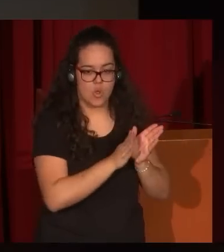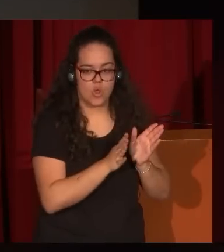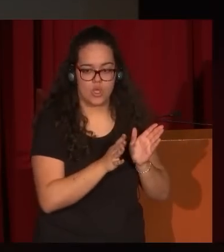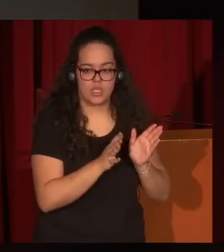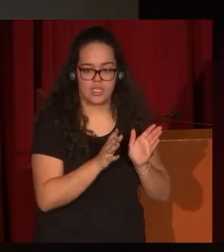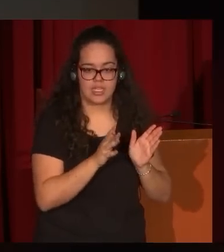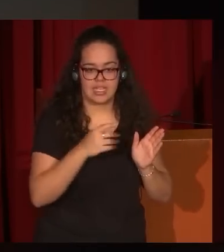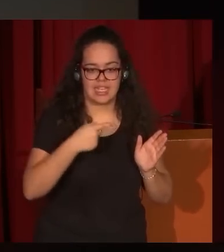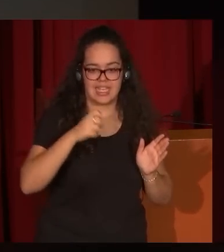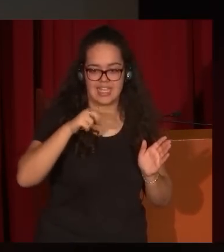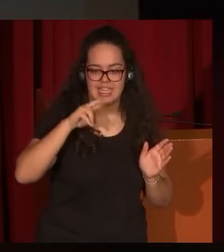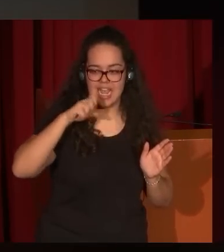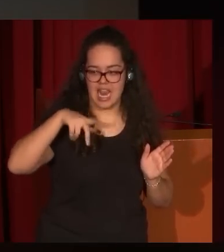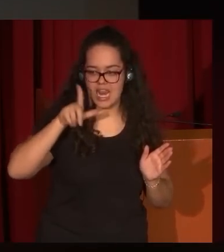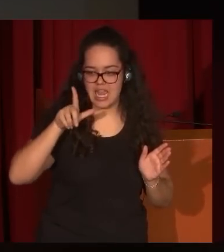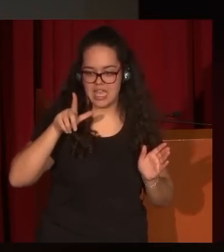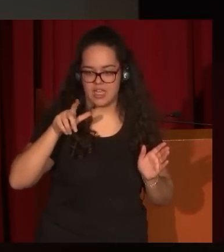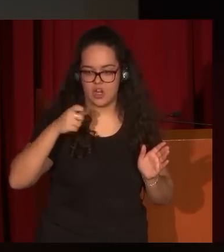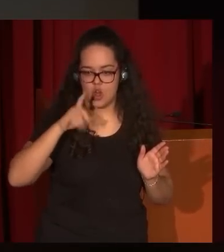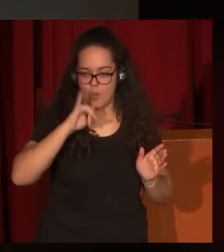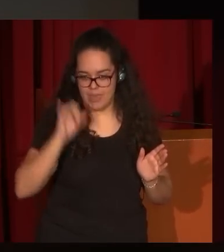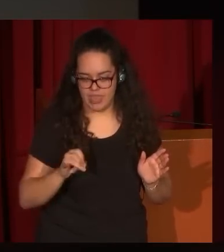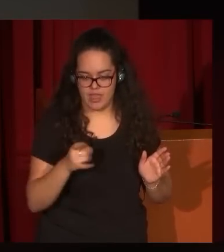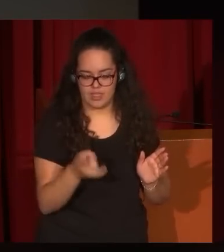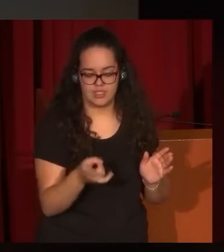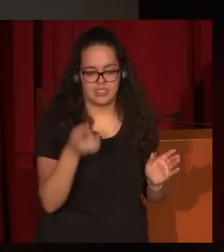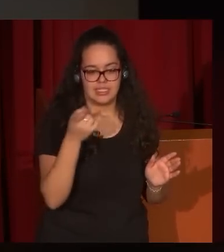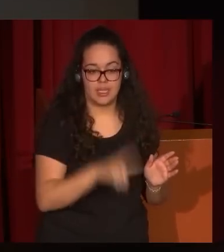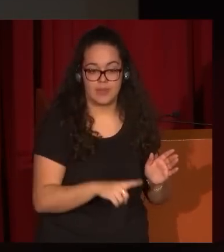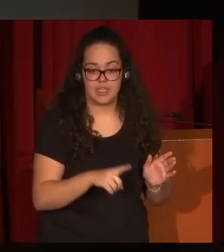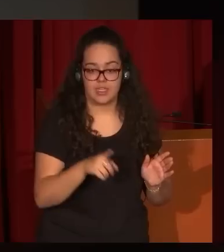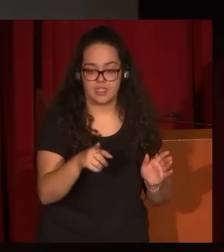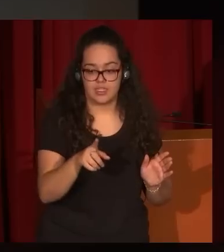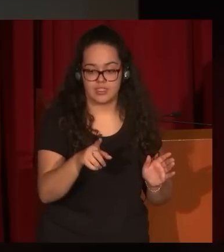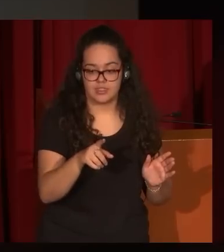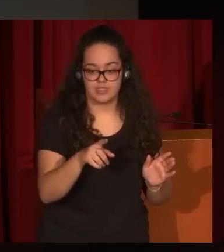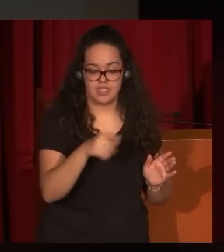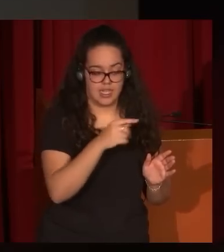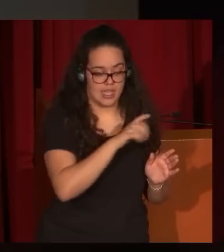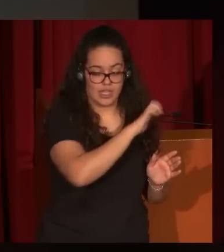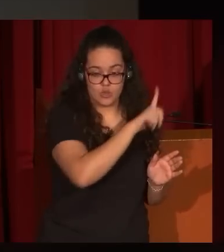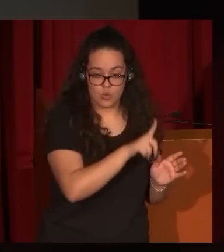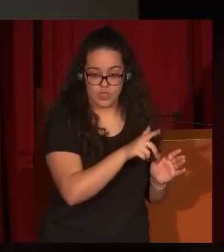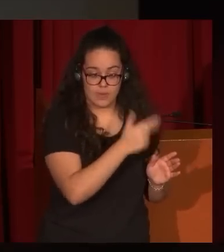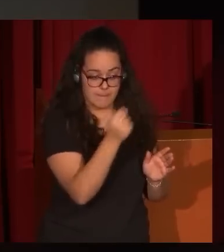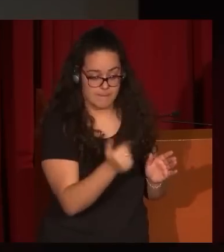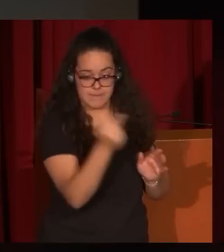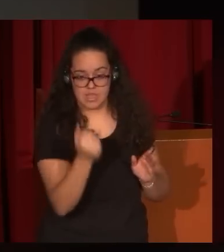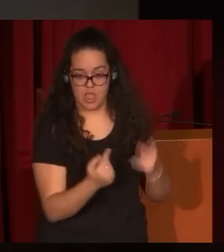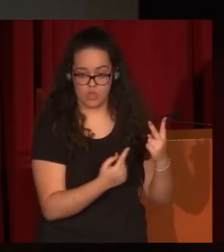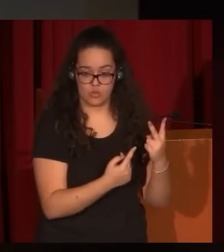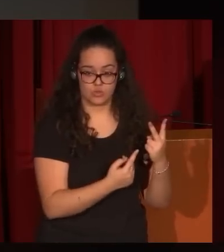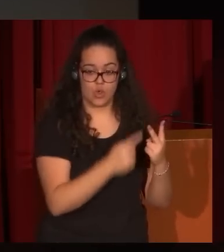de Villamil, fantástica de calidad. Y Lucas hizo dos versiones de esta misma plaza. Una de ellas está ahora en el Museo